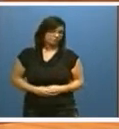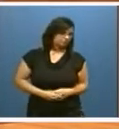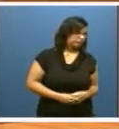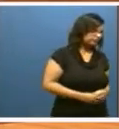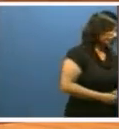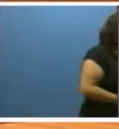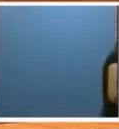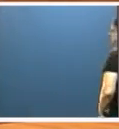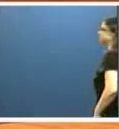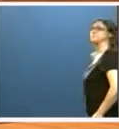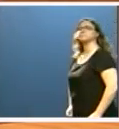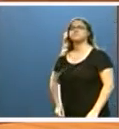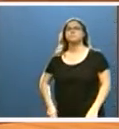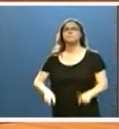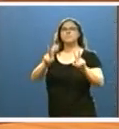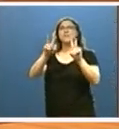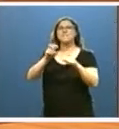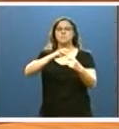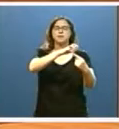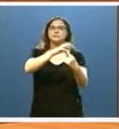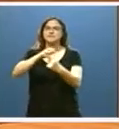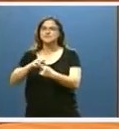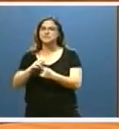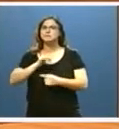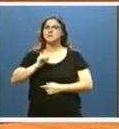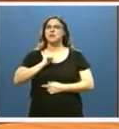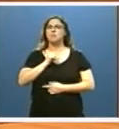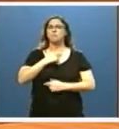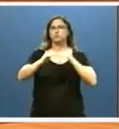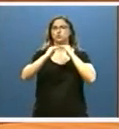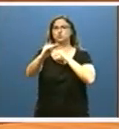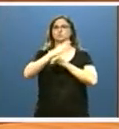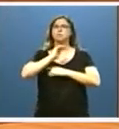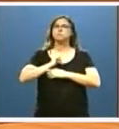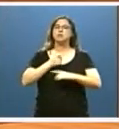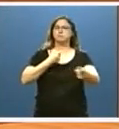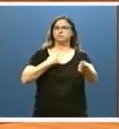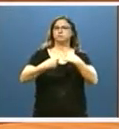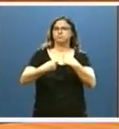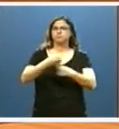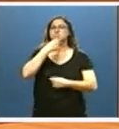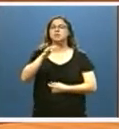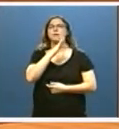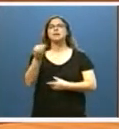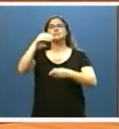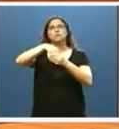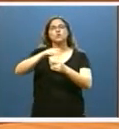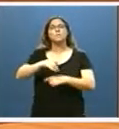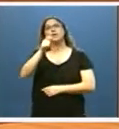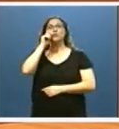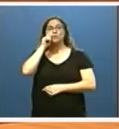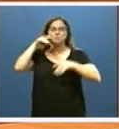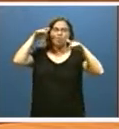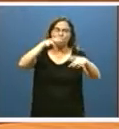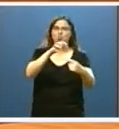regularemos el sector micológico, abarcando desde su aprovechamiento sostenible a su comercialización, incluido el turismo micológico